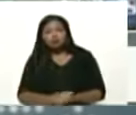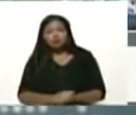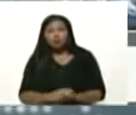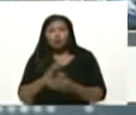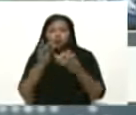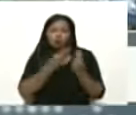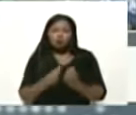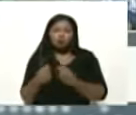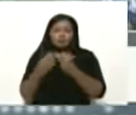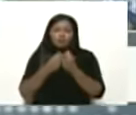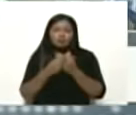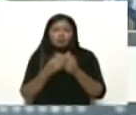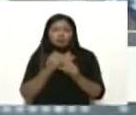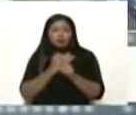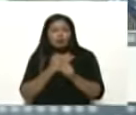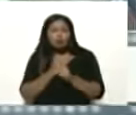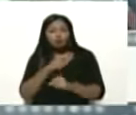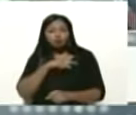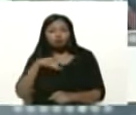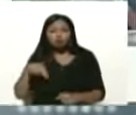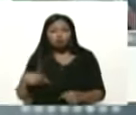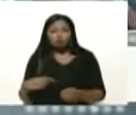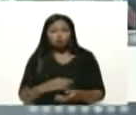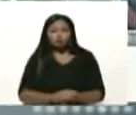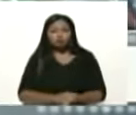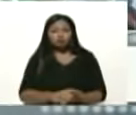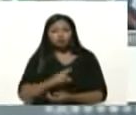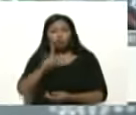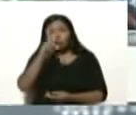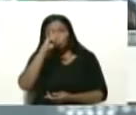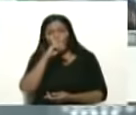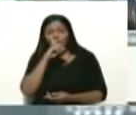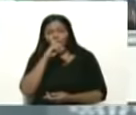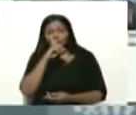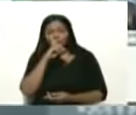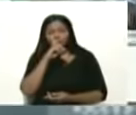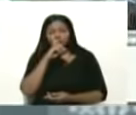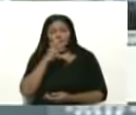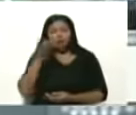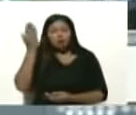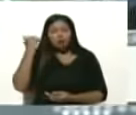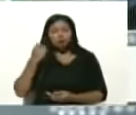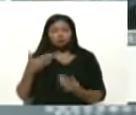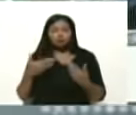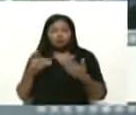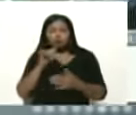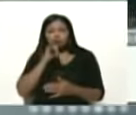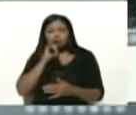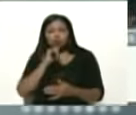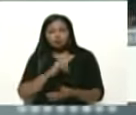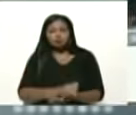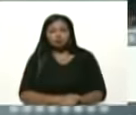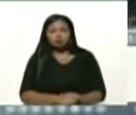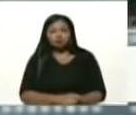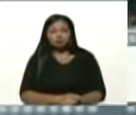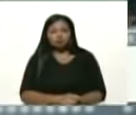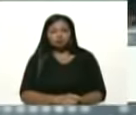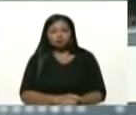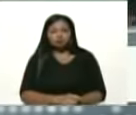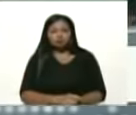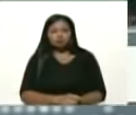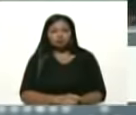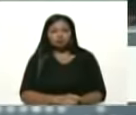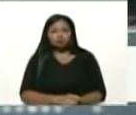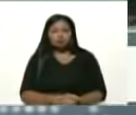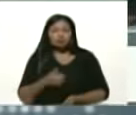economista de la clase obrera y hace un año bueno nos dieron esa noticia había